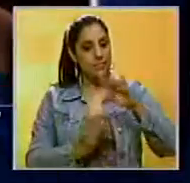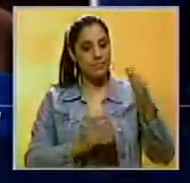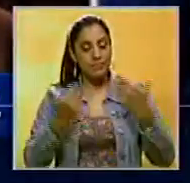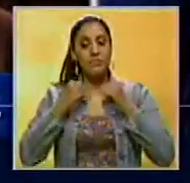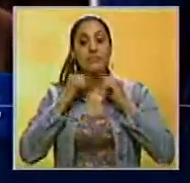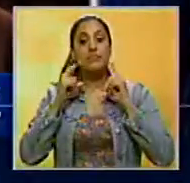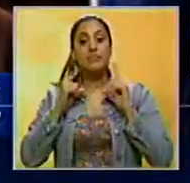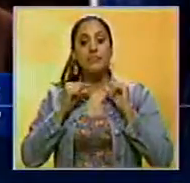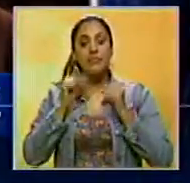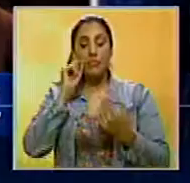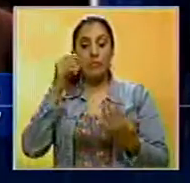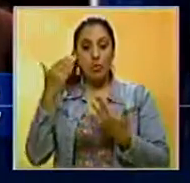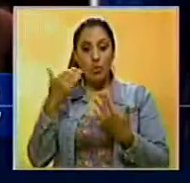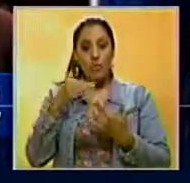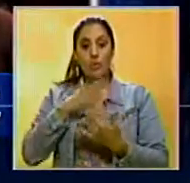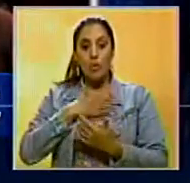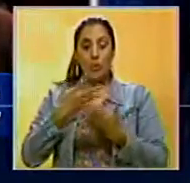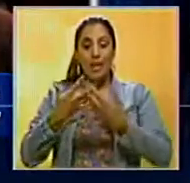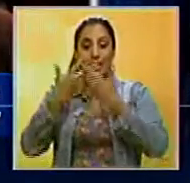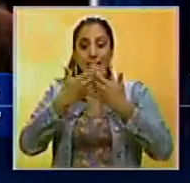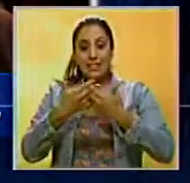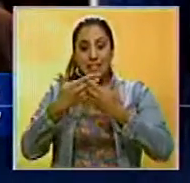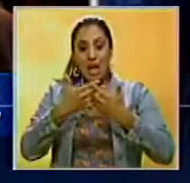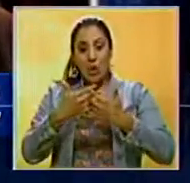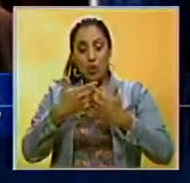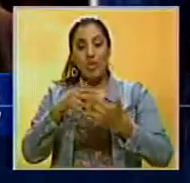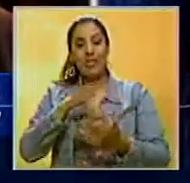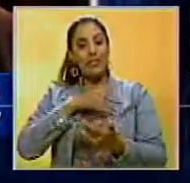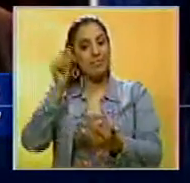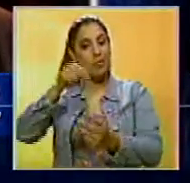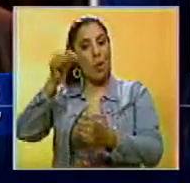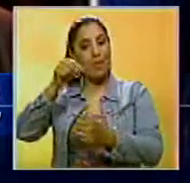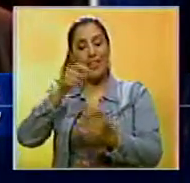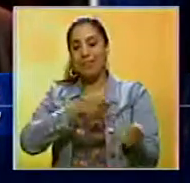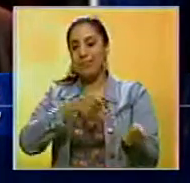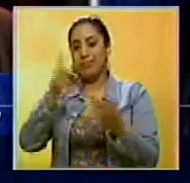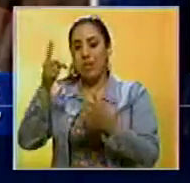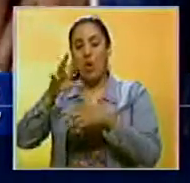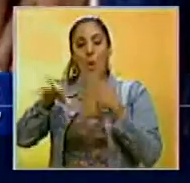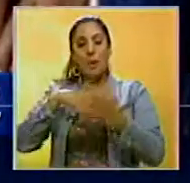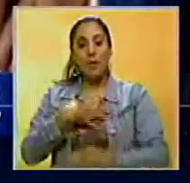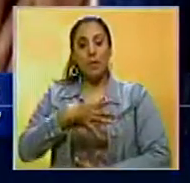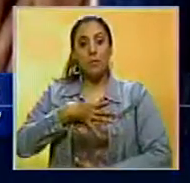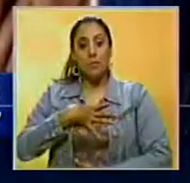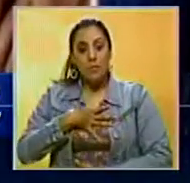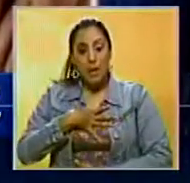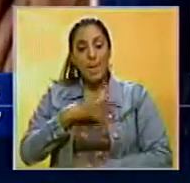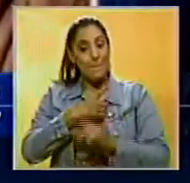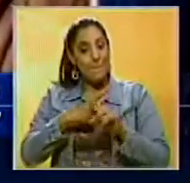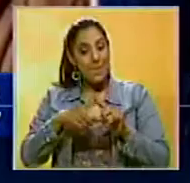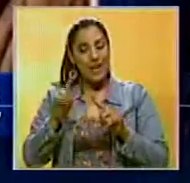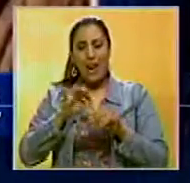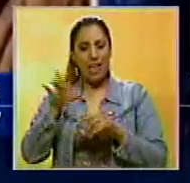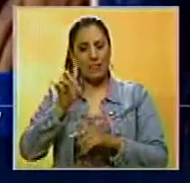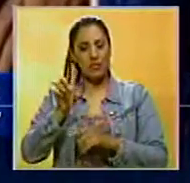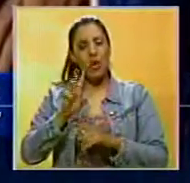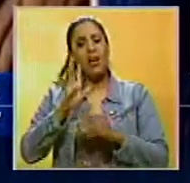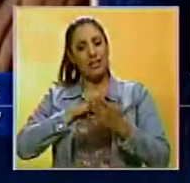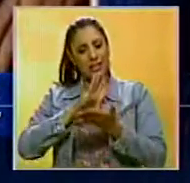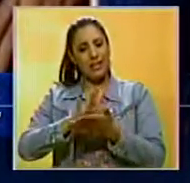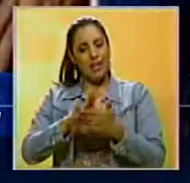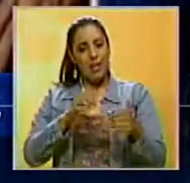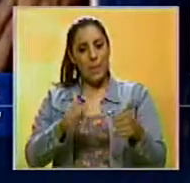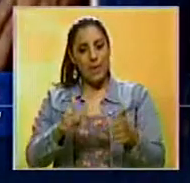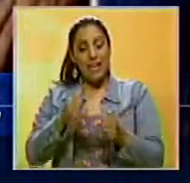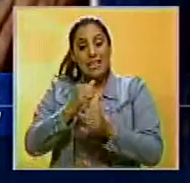Y la leyenda del boxeo mundial, el estadounidense Mohamed Ali fue hospitalizado en Phoenix por un problema respiratorio. Sin embargo, no es grave y se encuentra estable